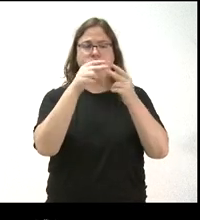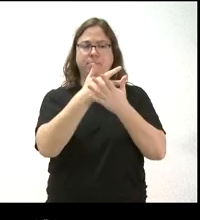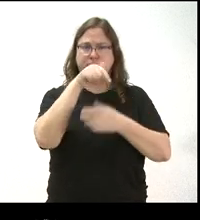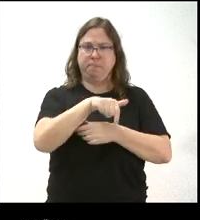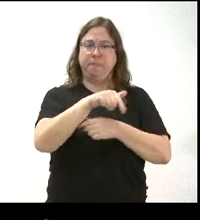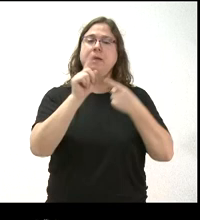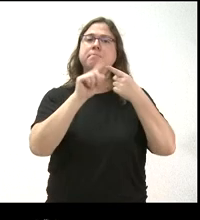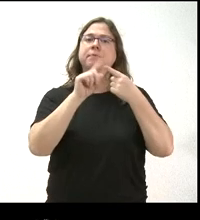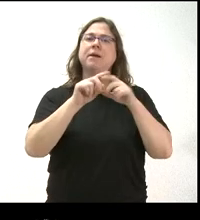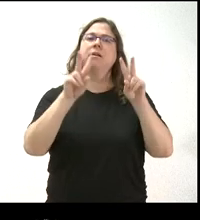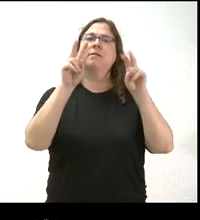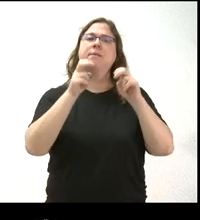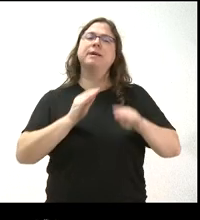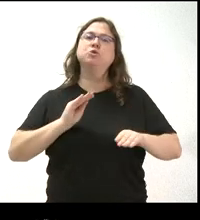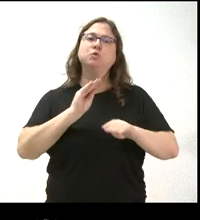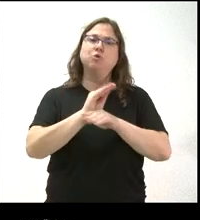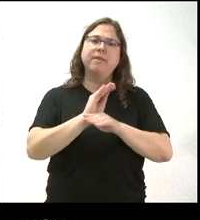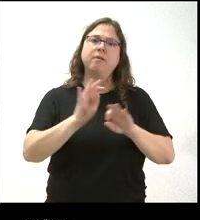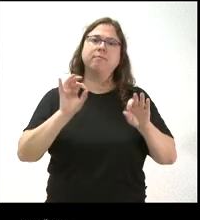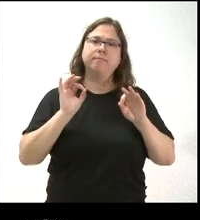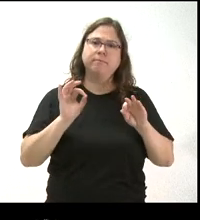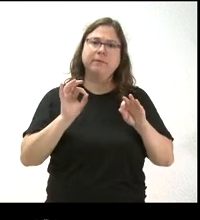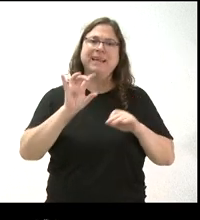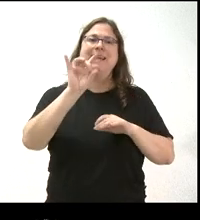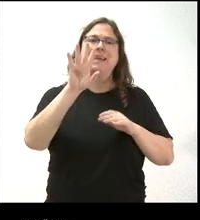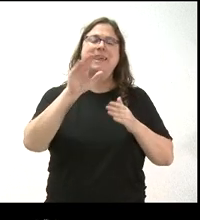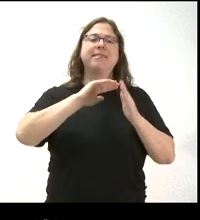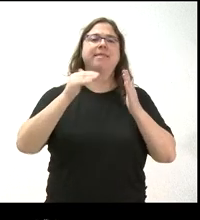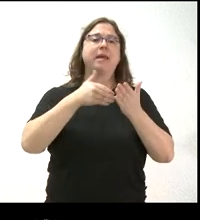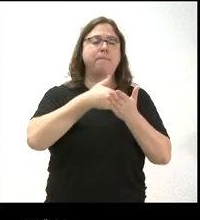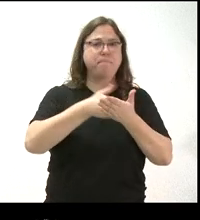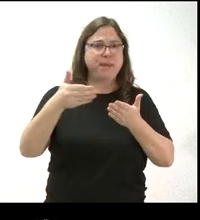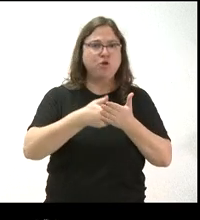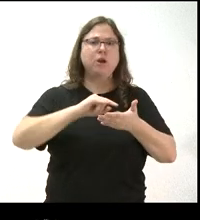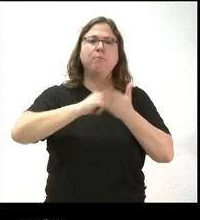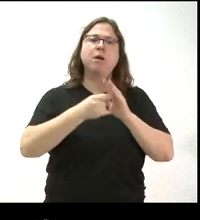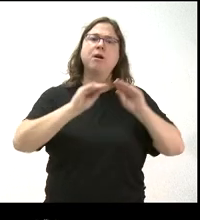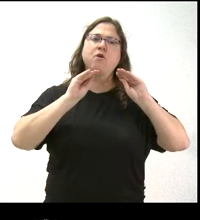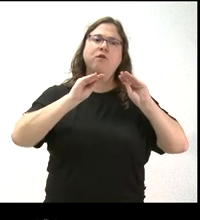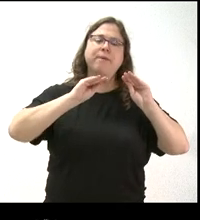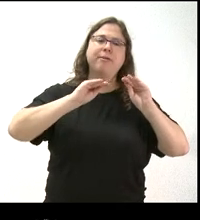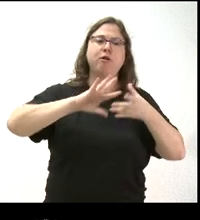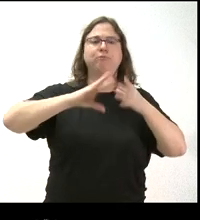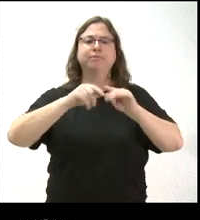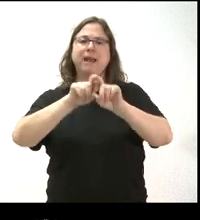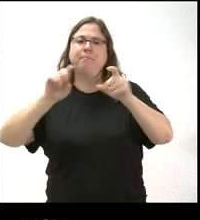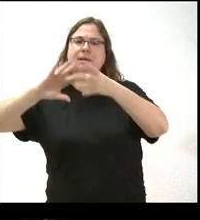hablado. El primero es el de la subvención de 15 millones para el programa de formación a la carta con empresas.